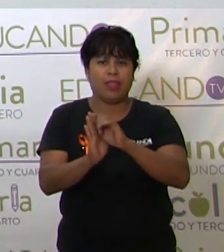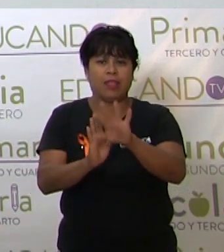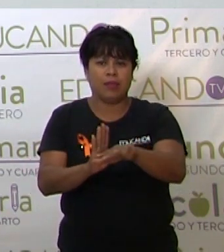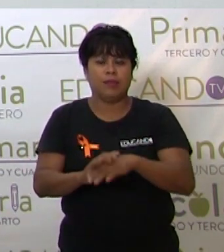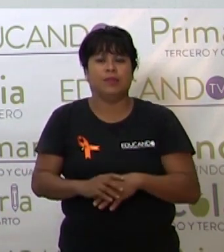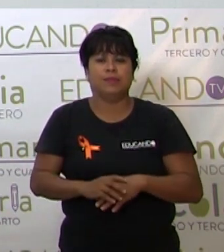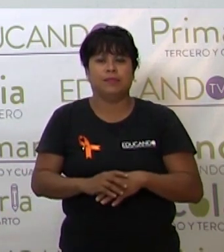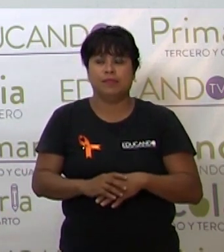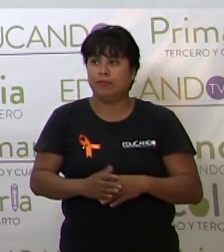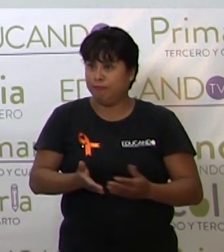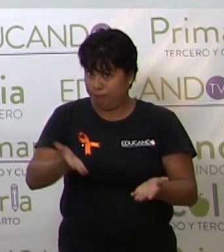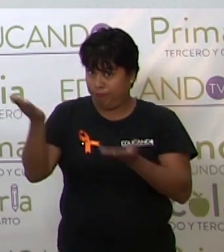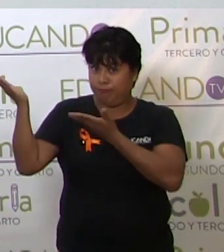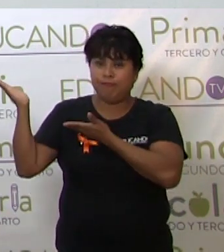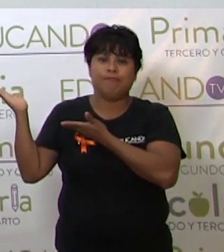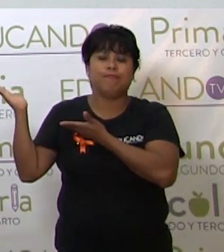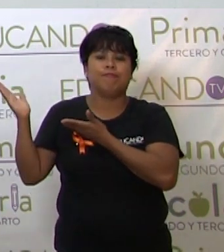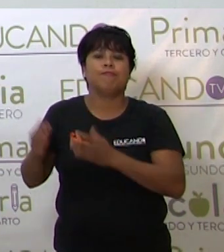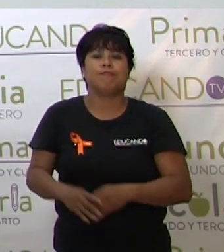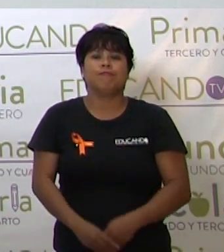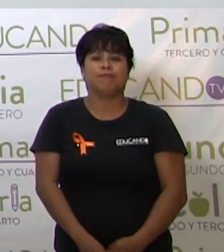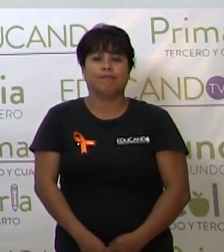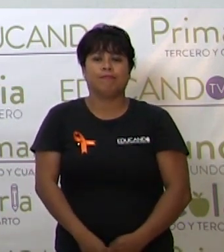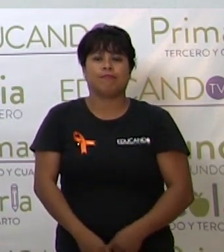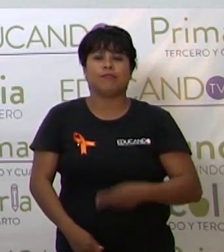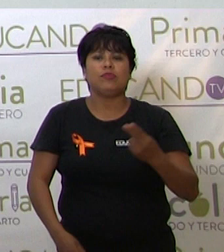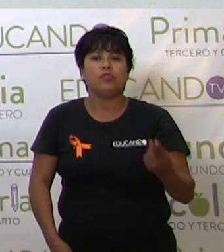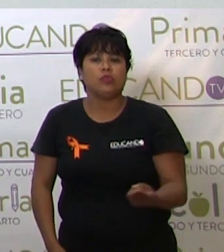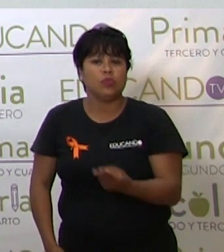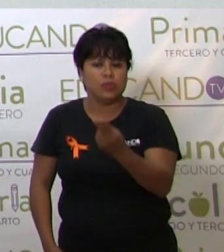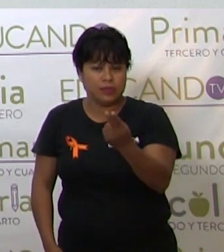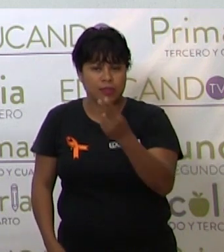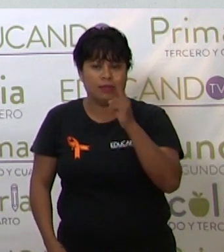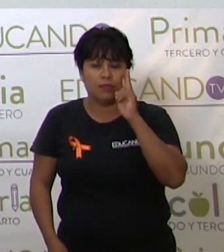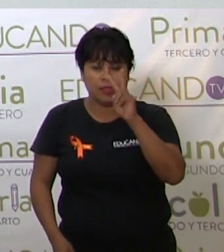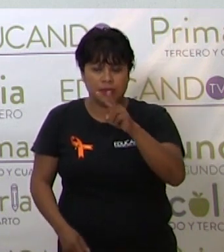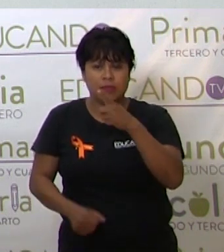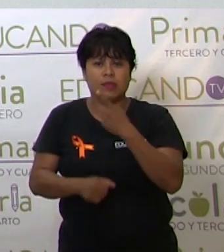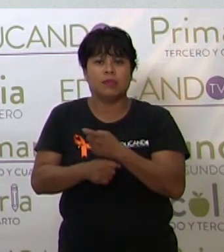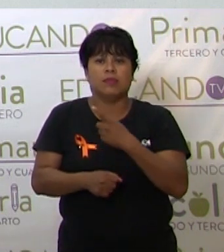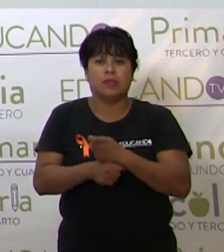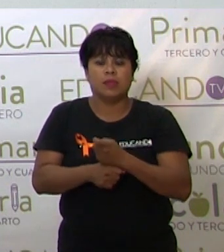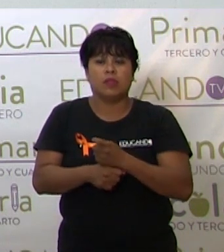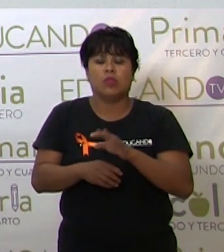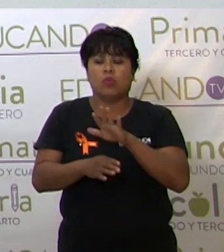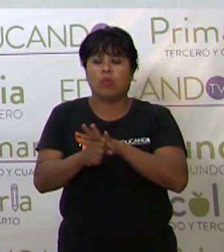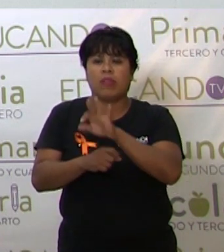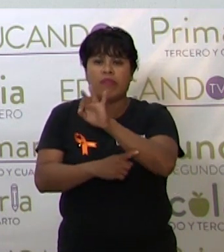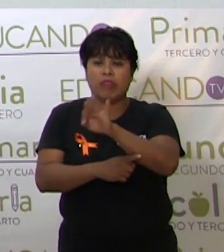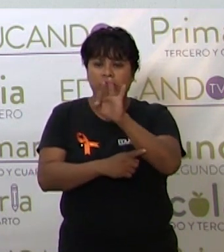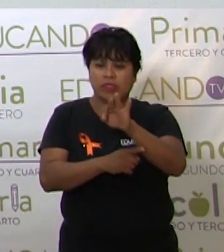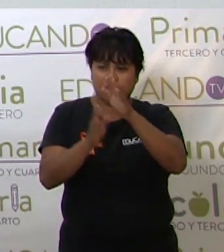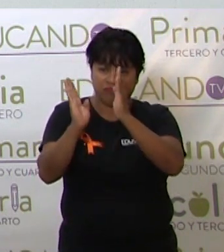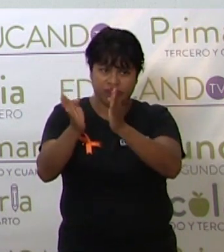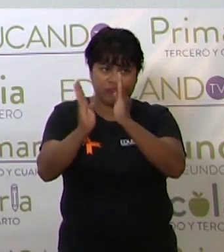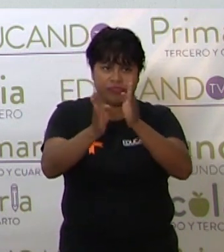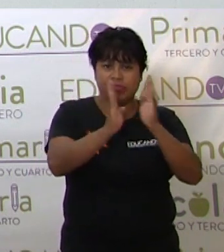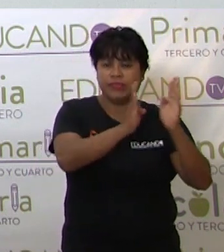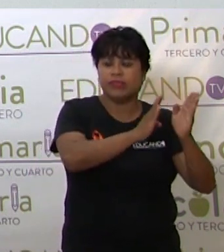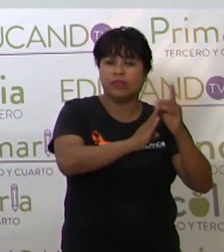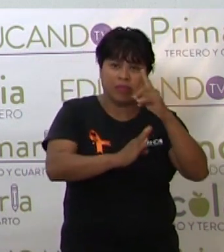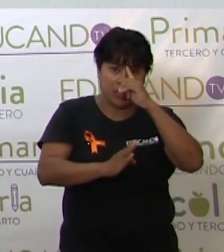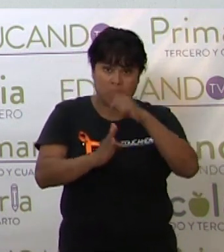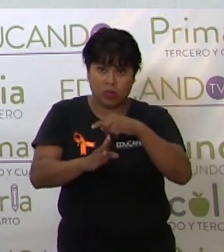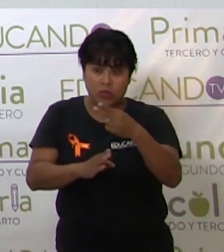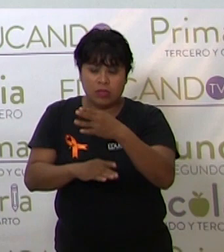De este lado, ustedes van a primero a poner las fechas cronológicas que creen que son